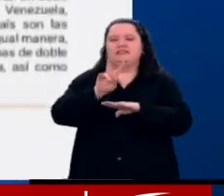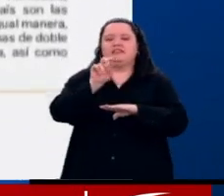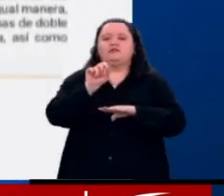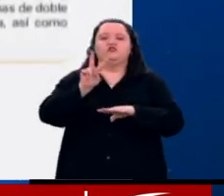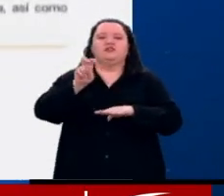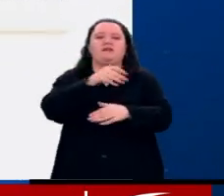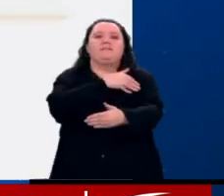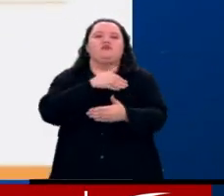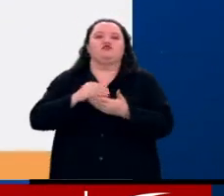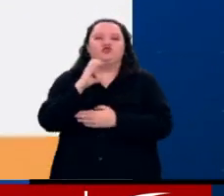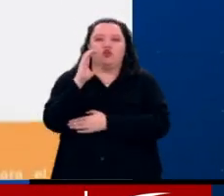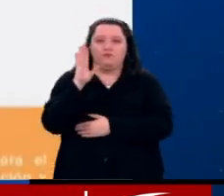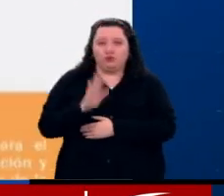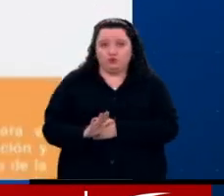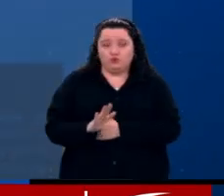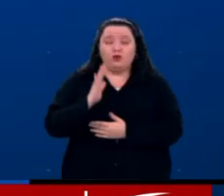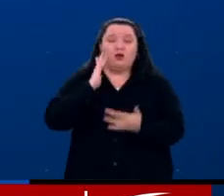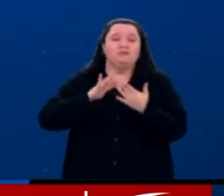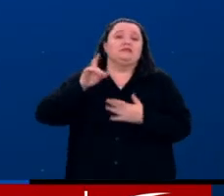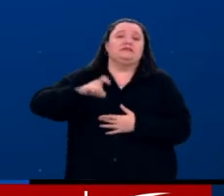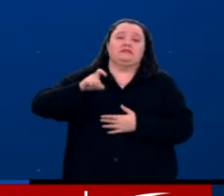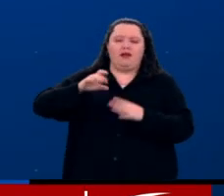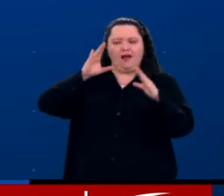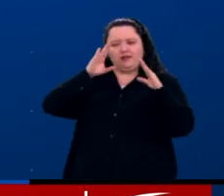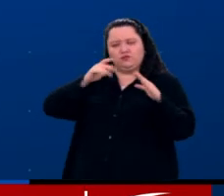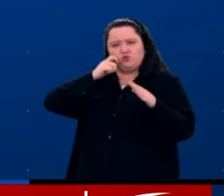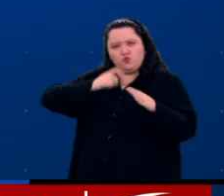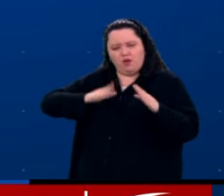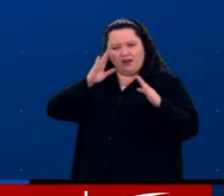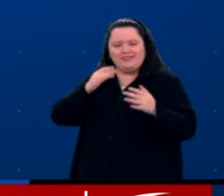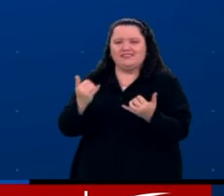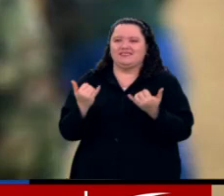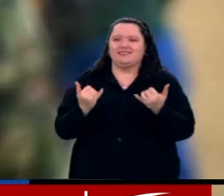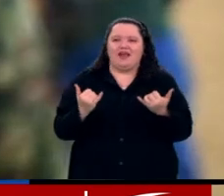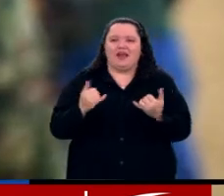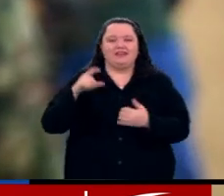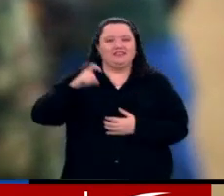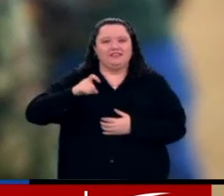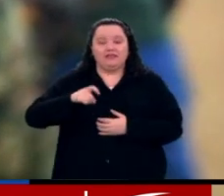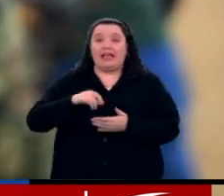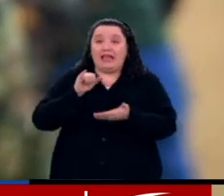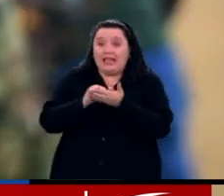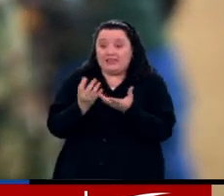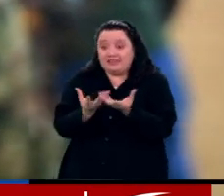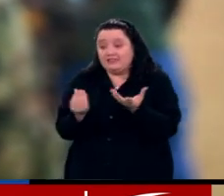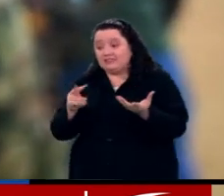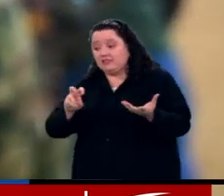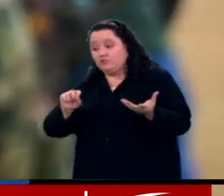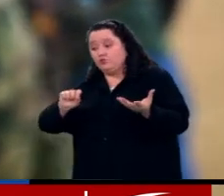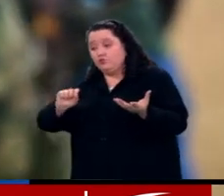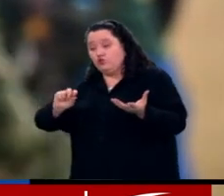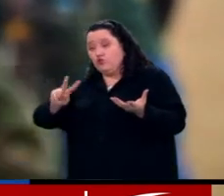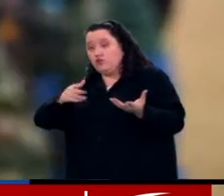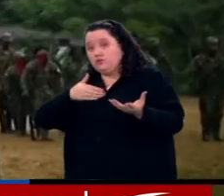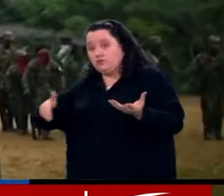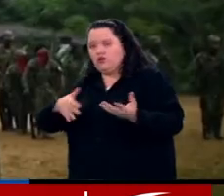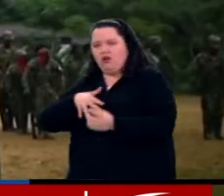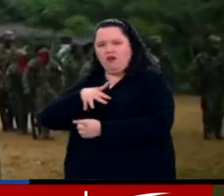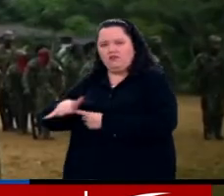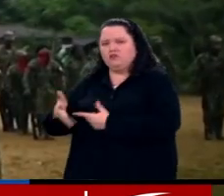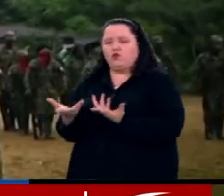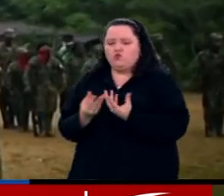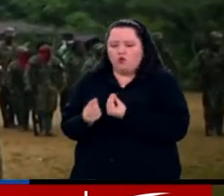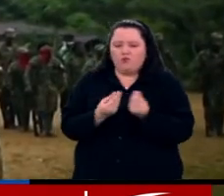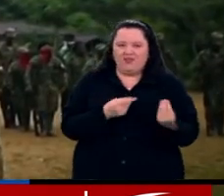.7 millones de colombianos necesitan atención humanitaria inmediata. De estos, 7.2 millones están bajo influencia de